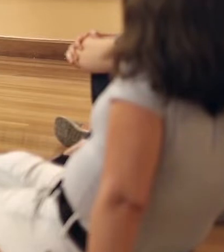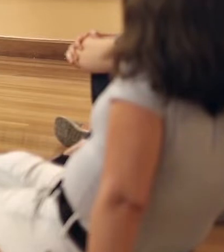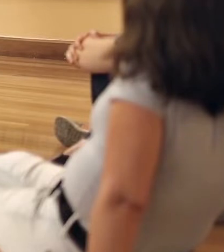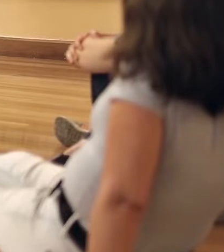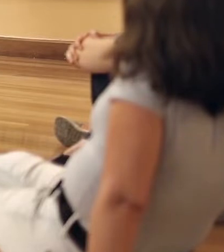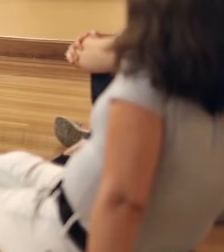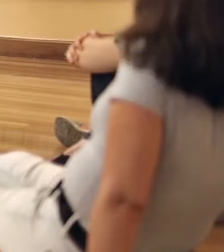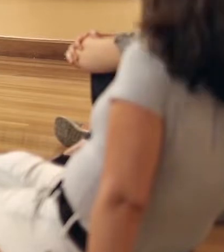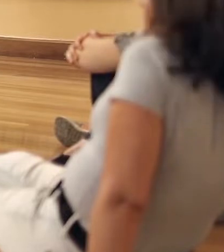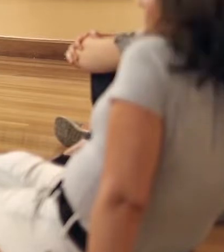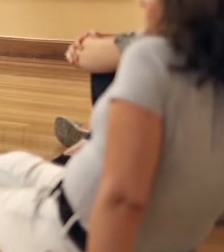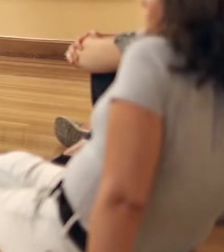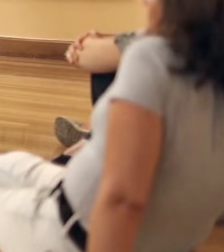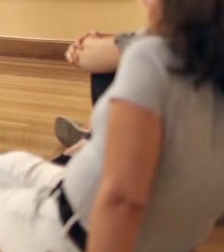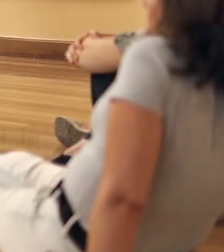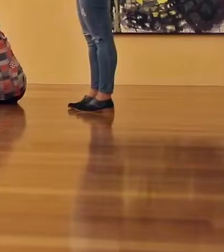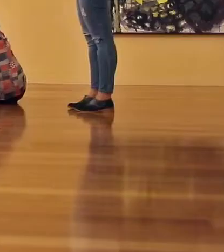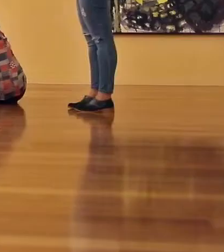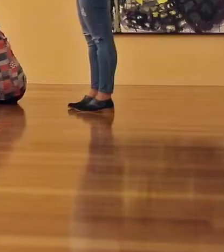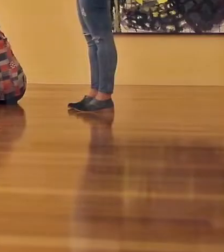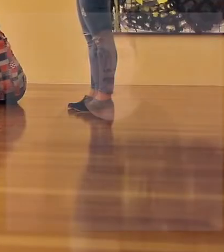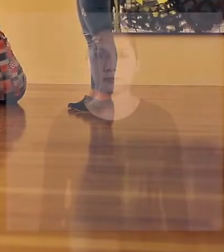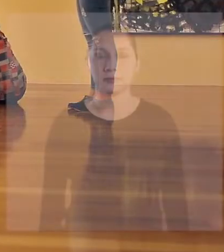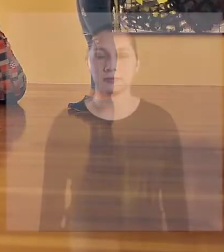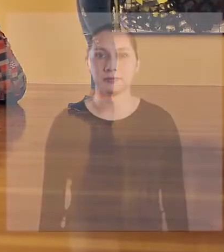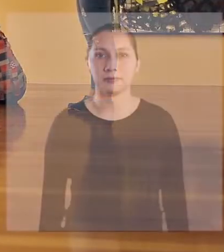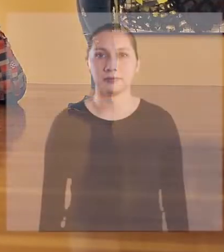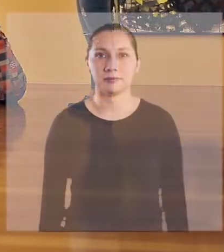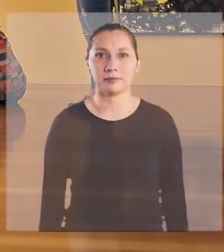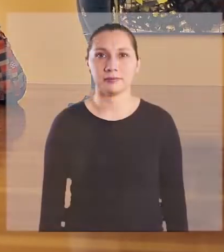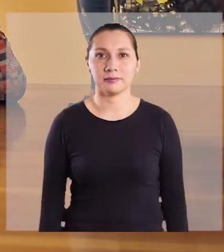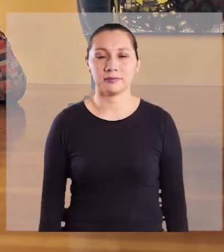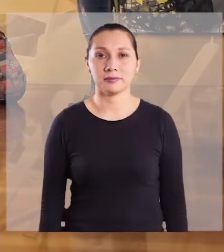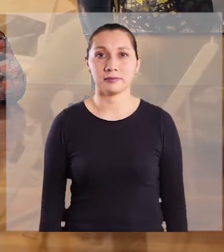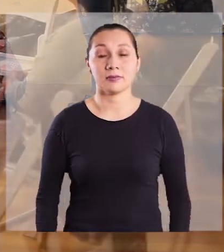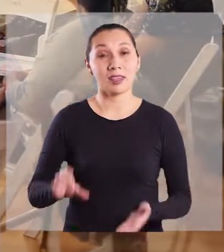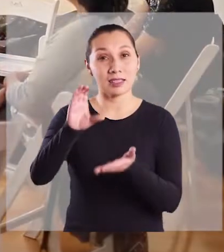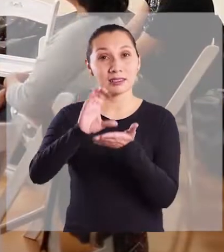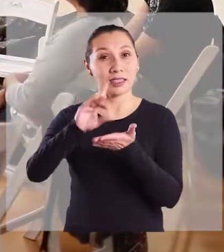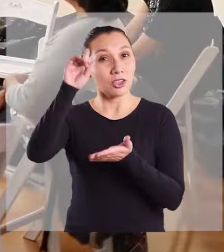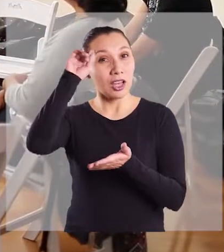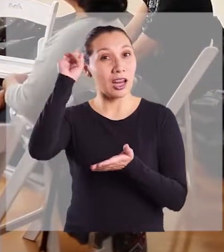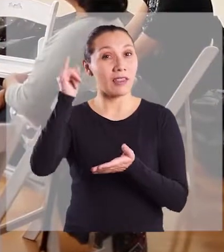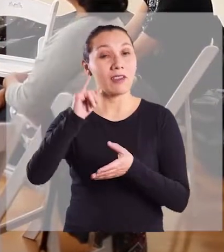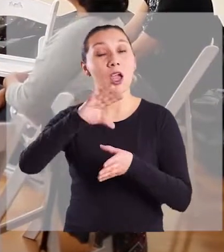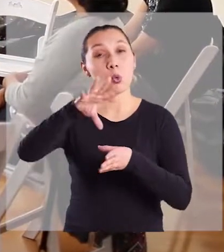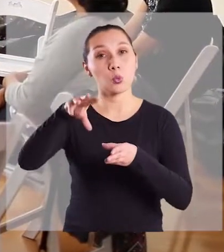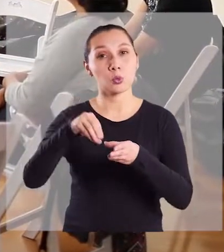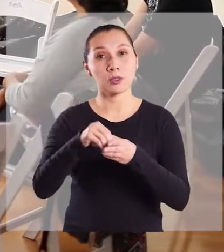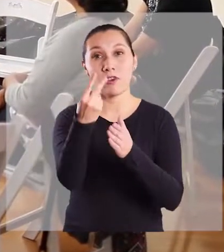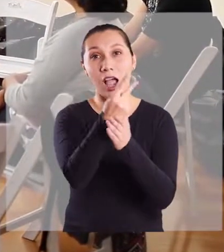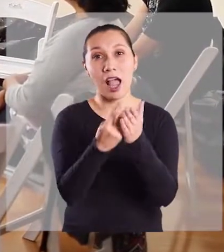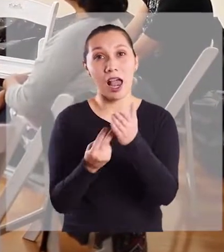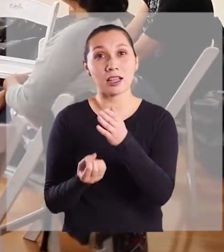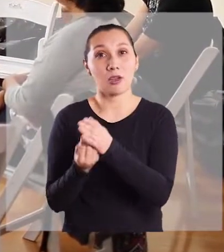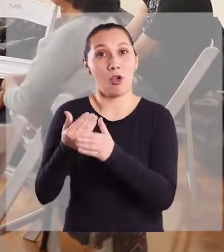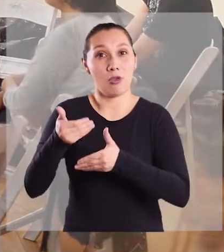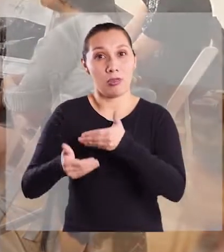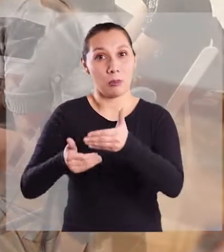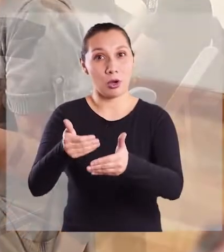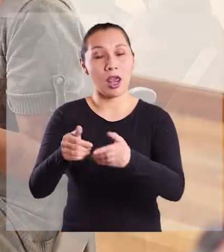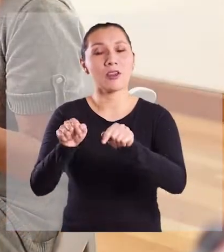quien les habla de pie y con la Compañía de Jordán, intérprete en lengua de señas chilena. El Centro Creativo Inclusivo de Arte